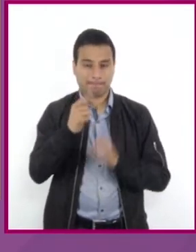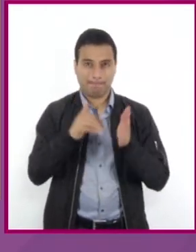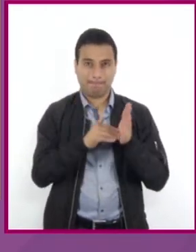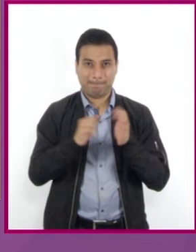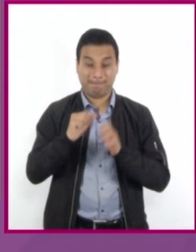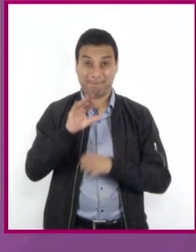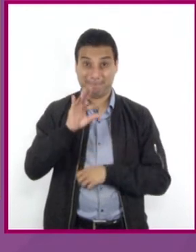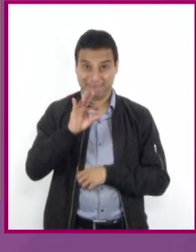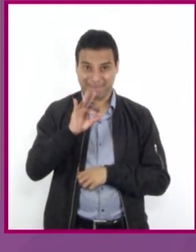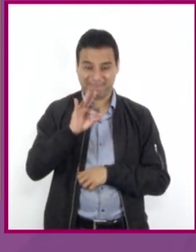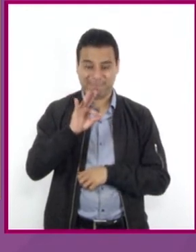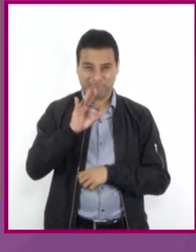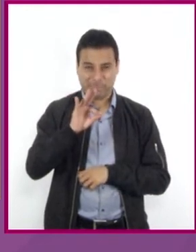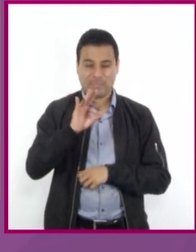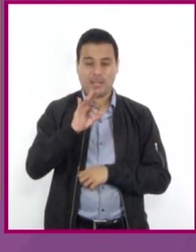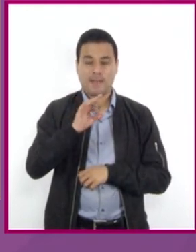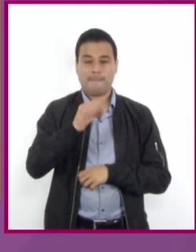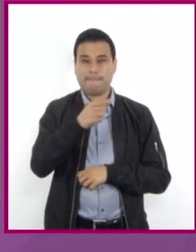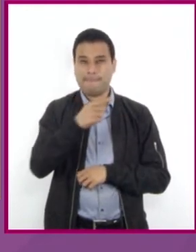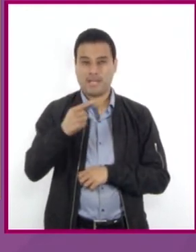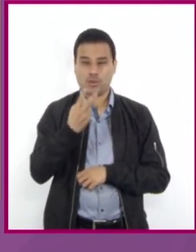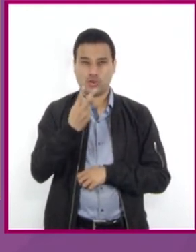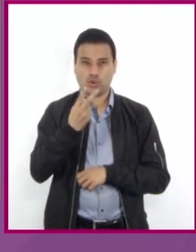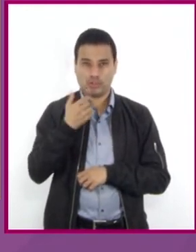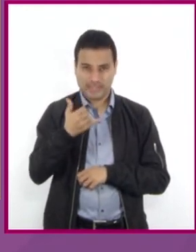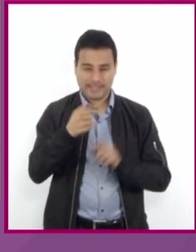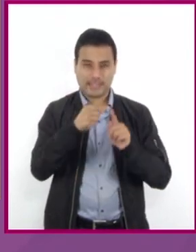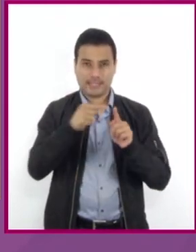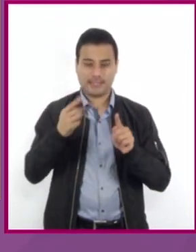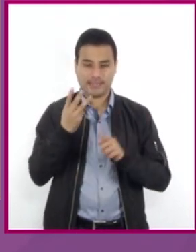menos 2Y todo dividido entre 3.